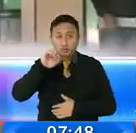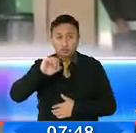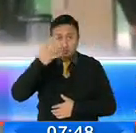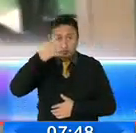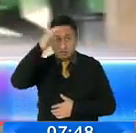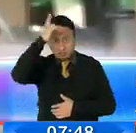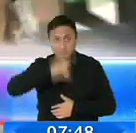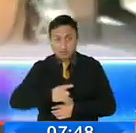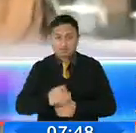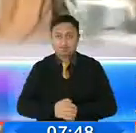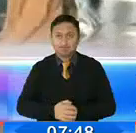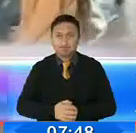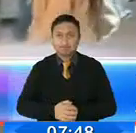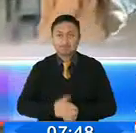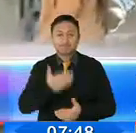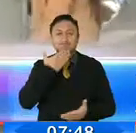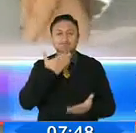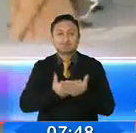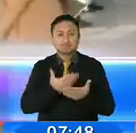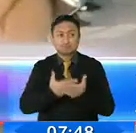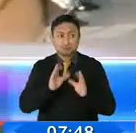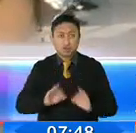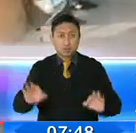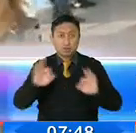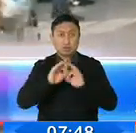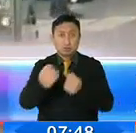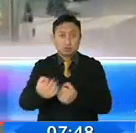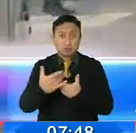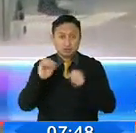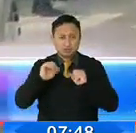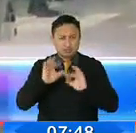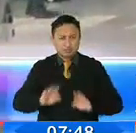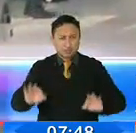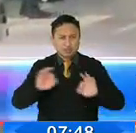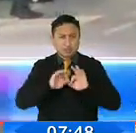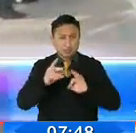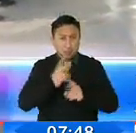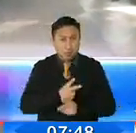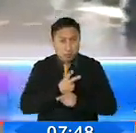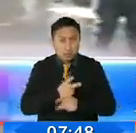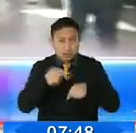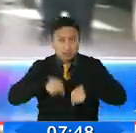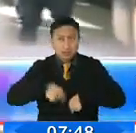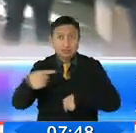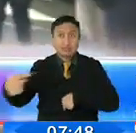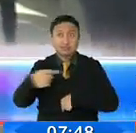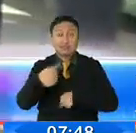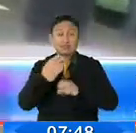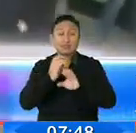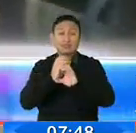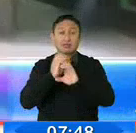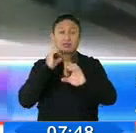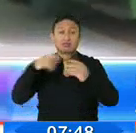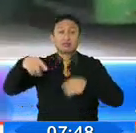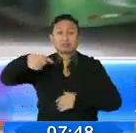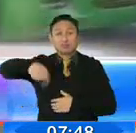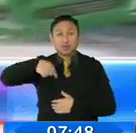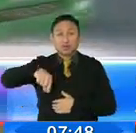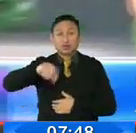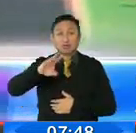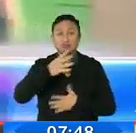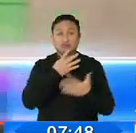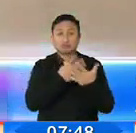75%. Perfecto, muchas gracias. Importante la información y tomar en cuenta también que las terminales terrestres de Quitumbe y